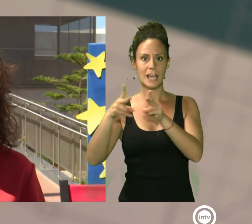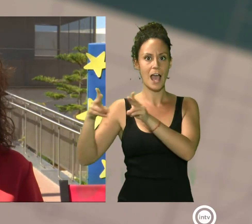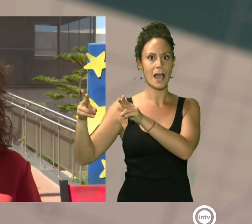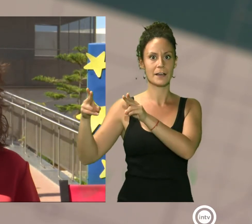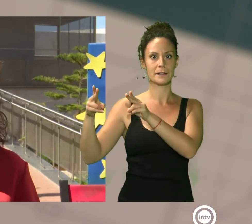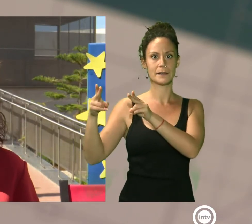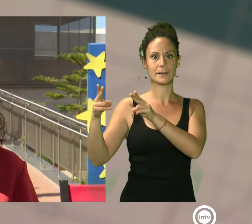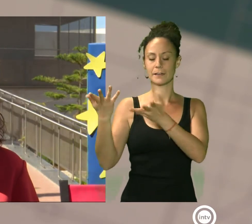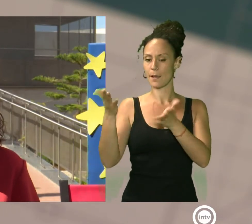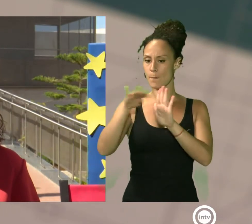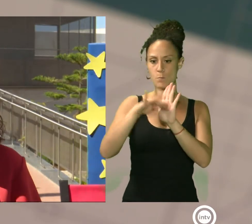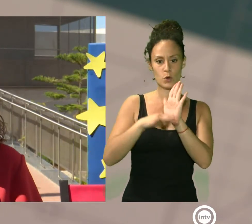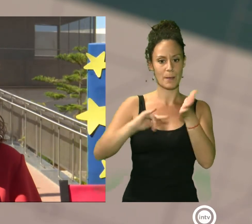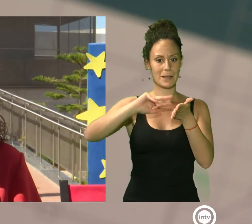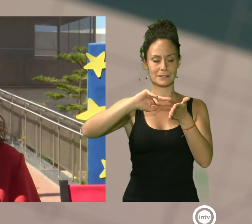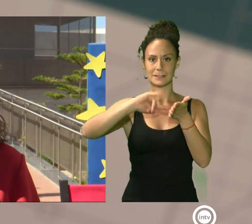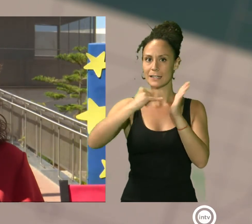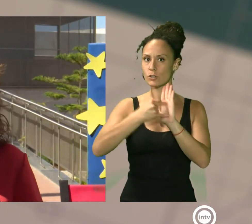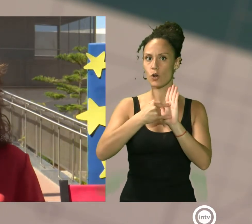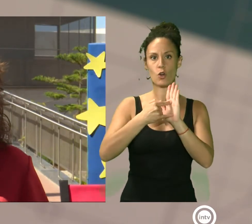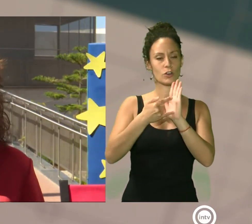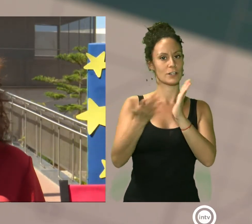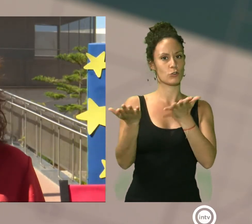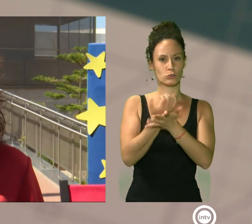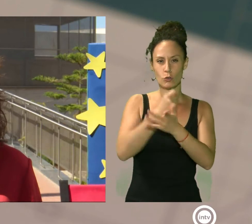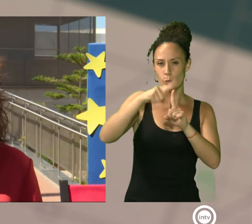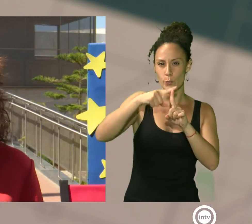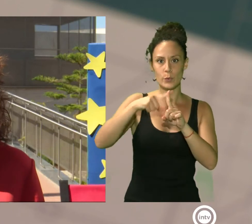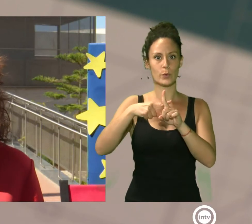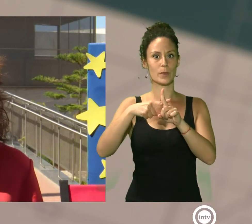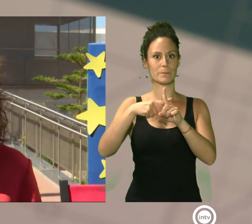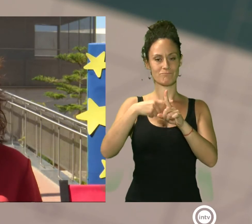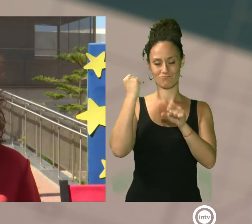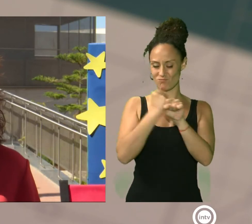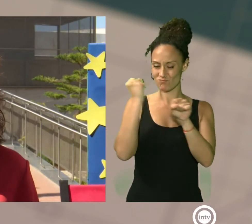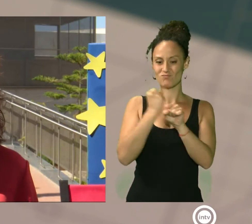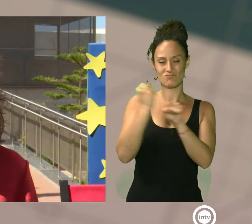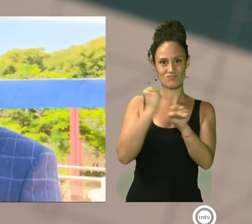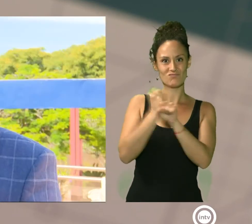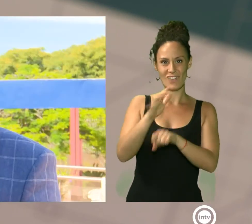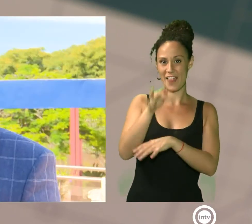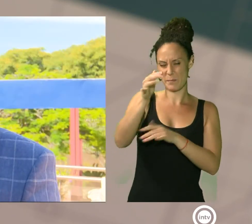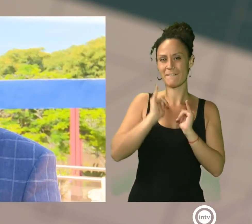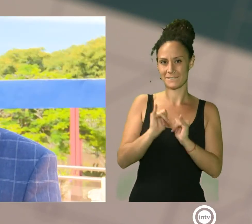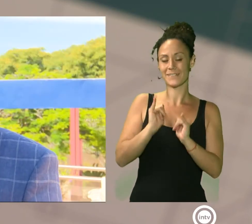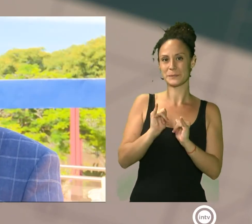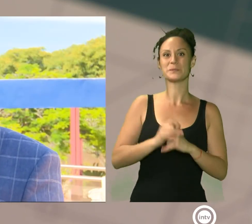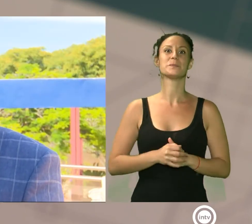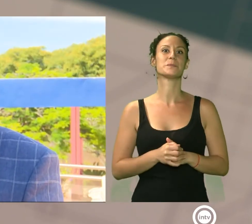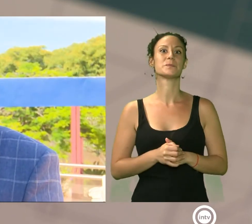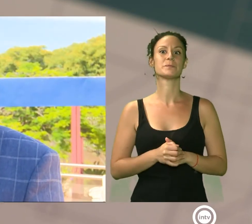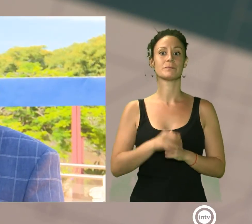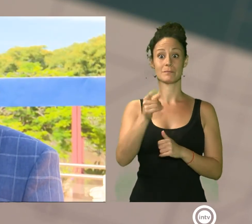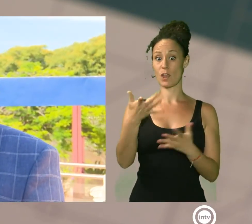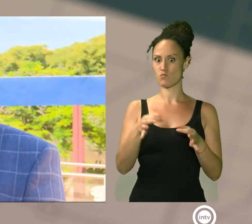programas tecnológicos. Bueno, y se le han currado muchísimo, la verdad, además de disfrutar. Y muchísima